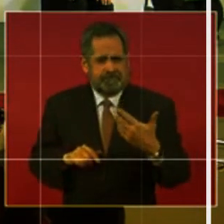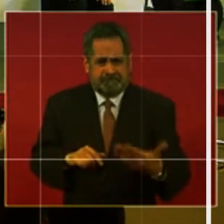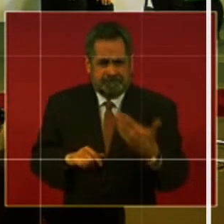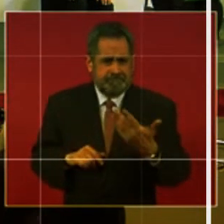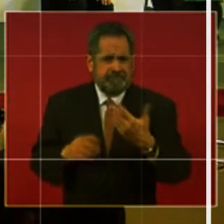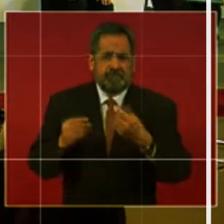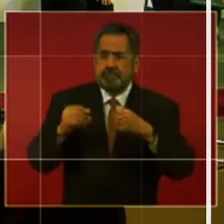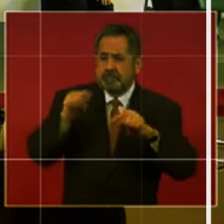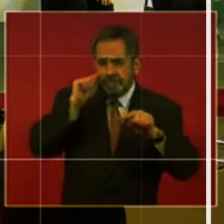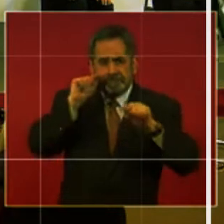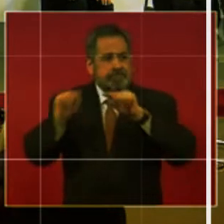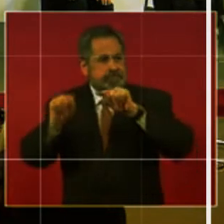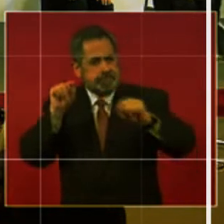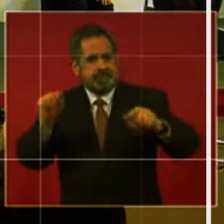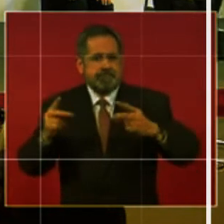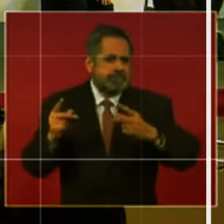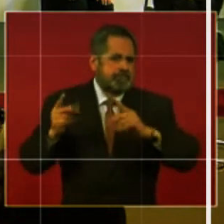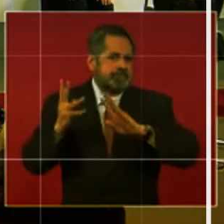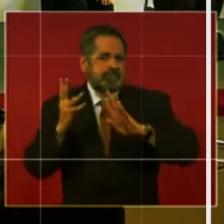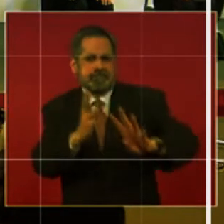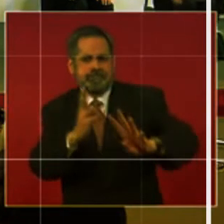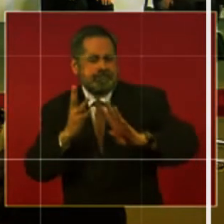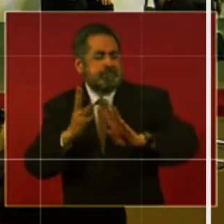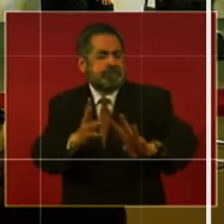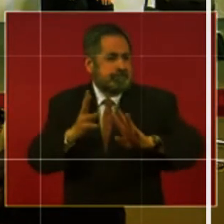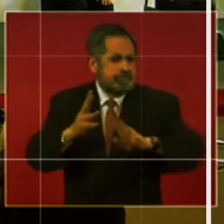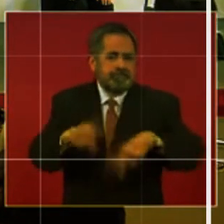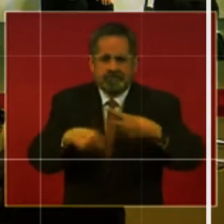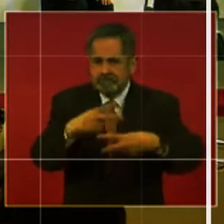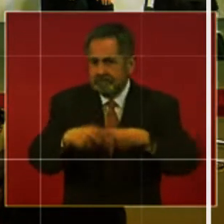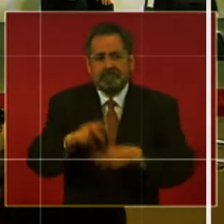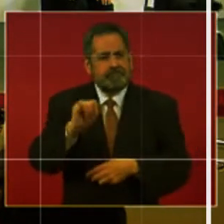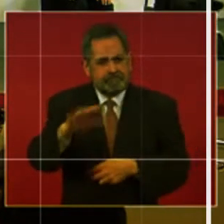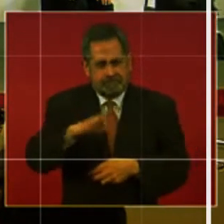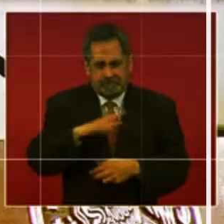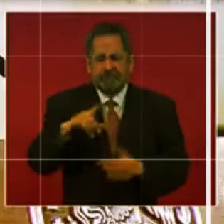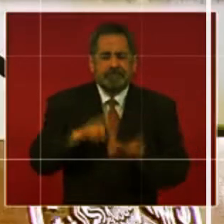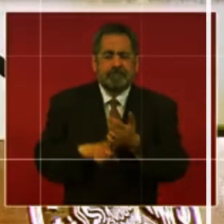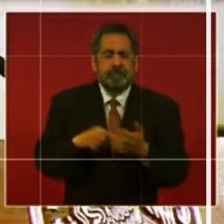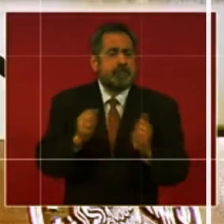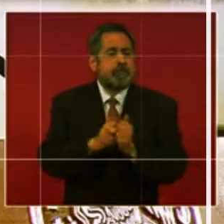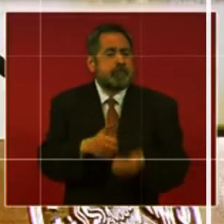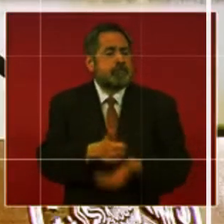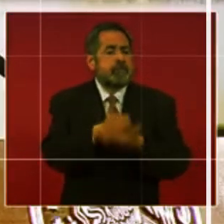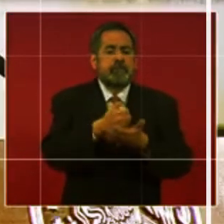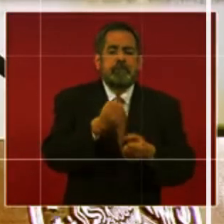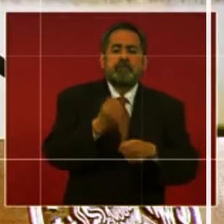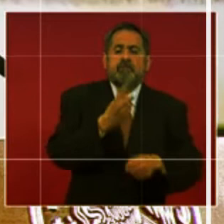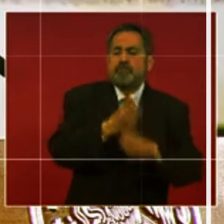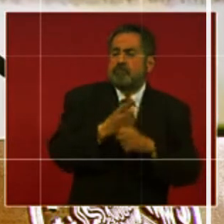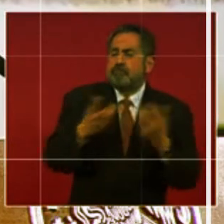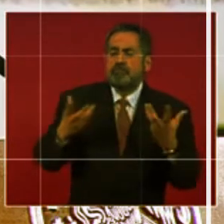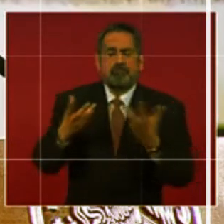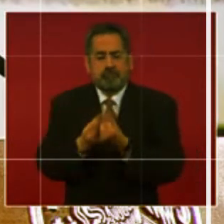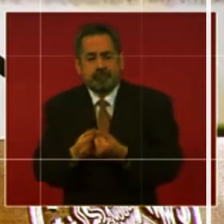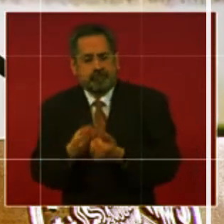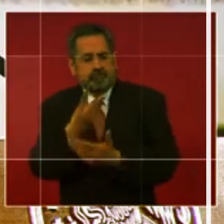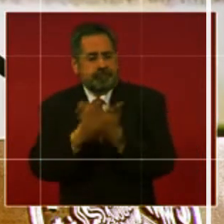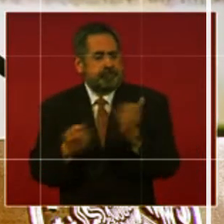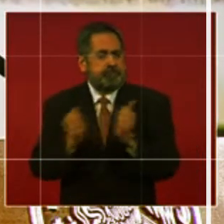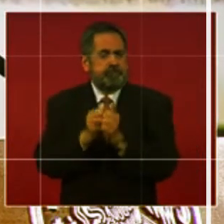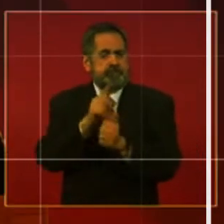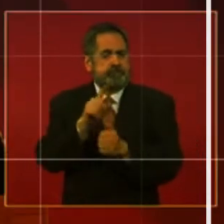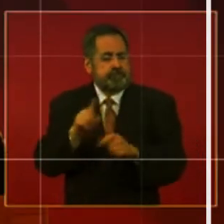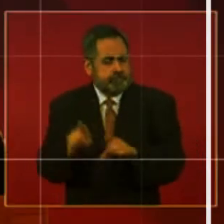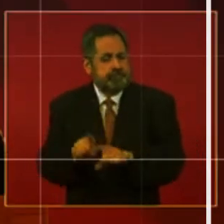actividad de parte del sector salud, de parte de seguridad, como siempre se ha hecho en trabajo colaborativo